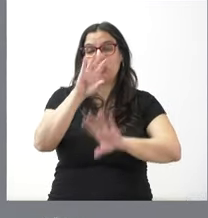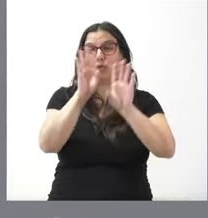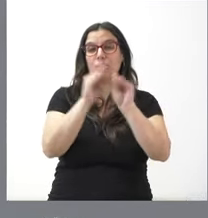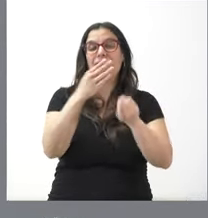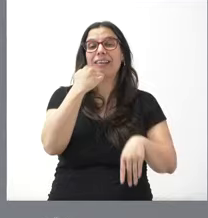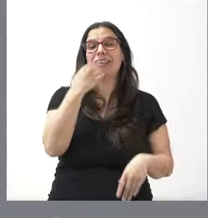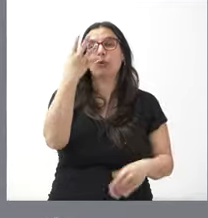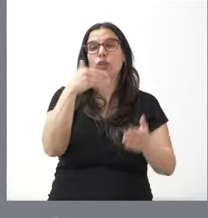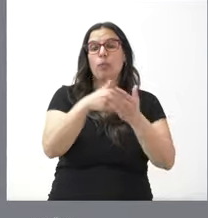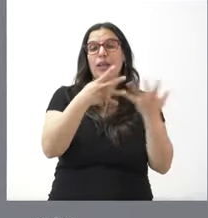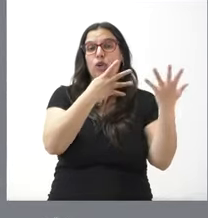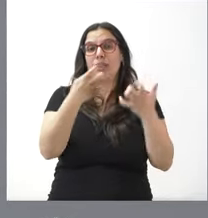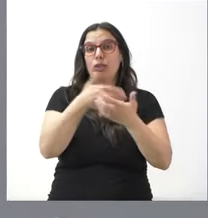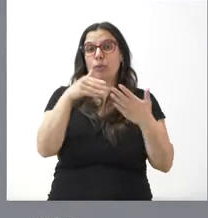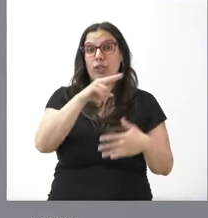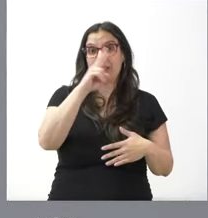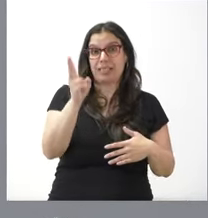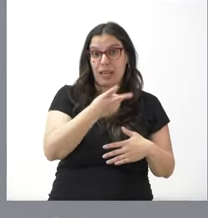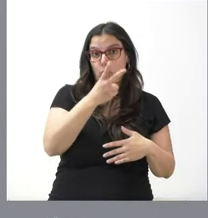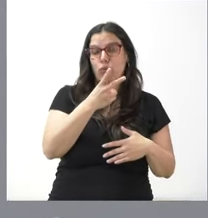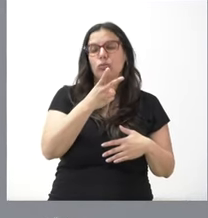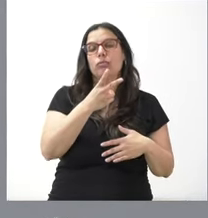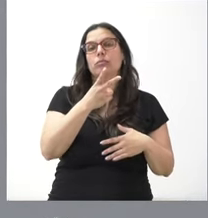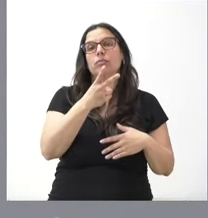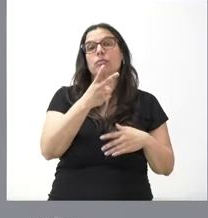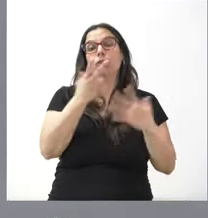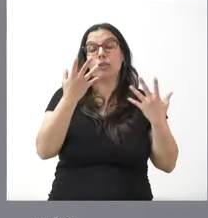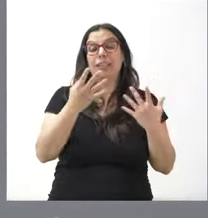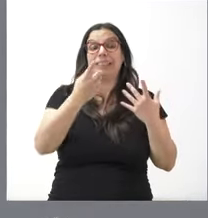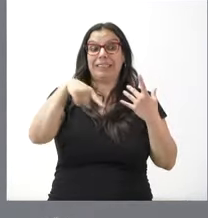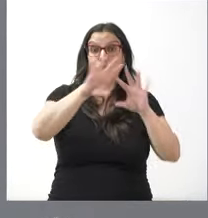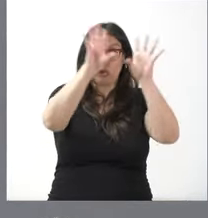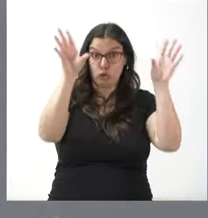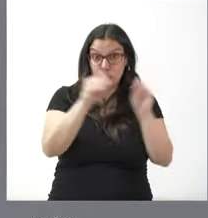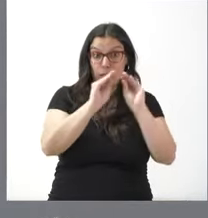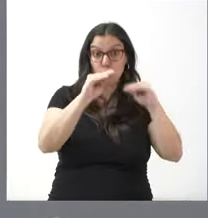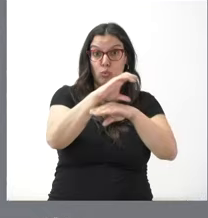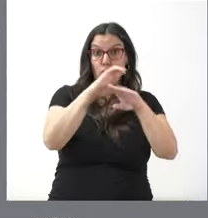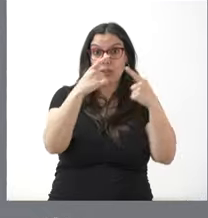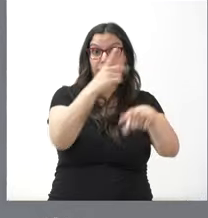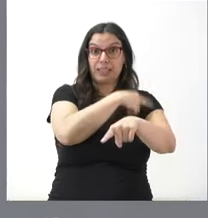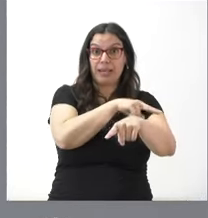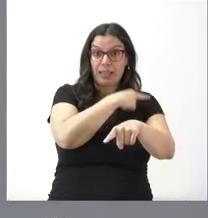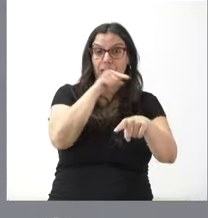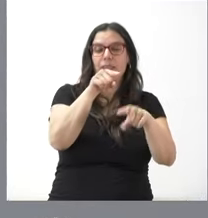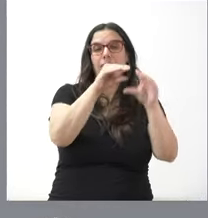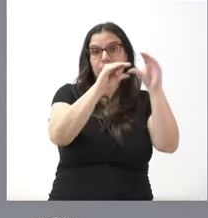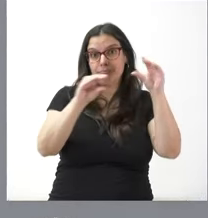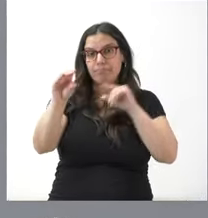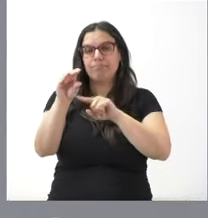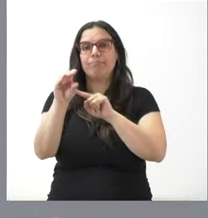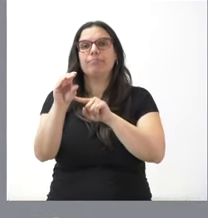4.900 millones de euros en su conjunto. Por tanto, de los 4.900 millones de euros del presupuesto de la Consejería de Sanidad,